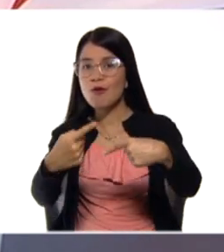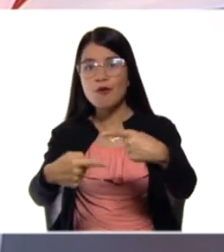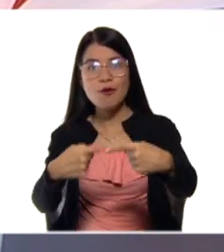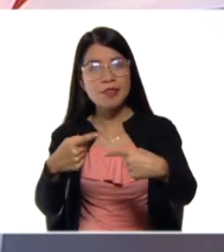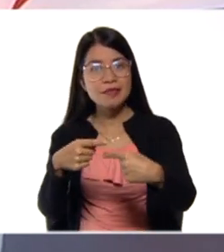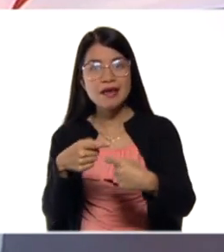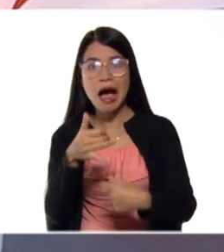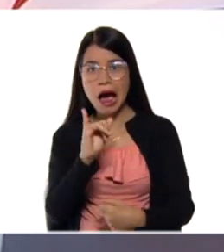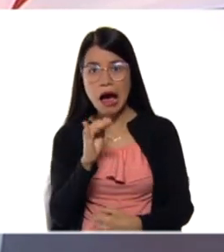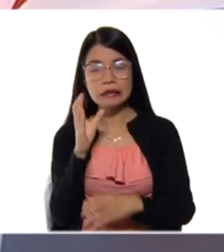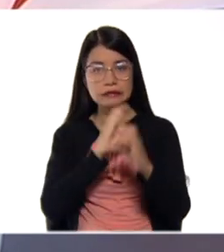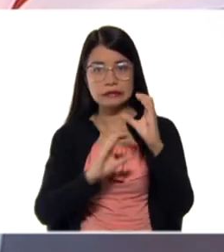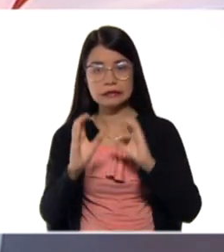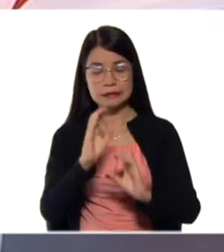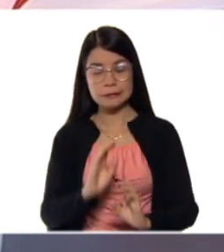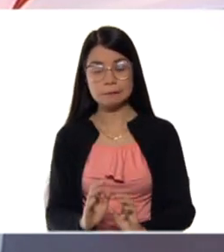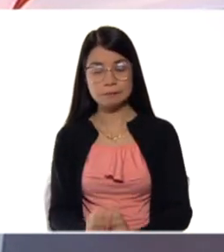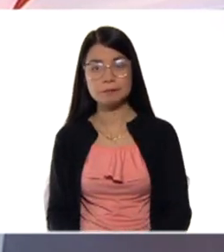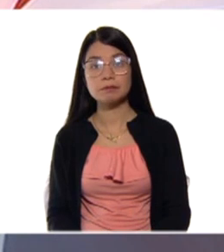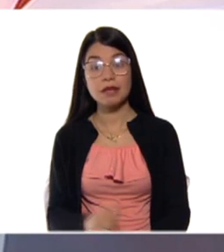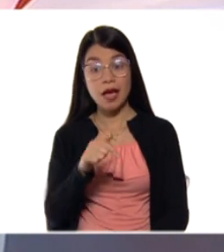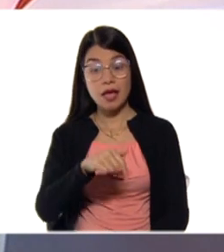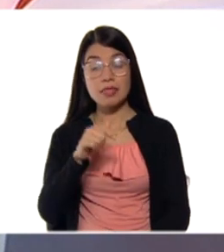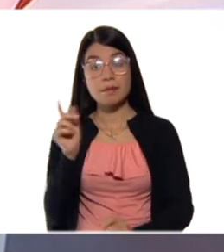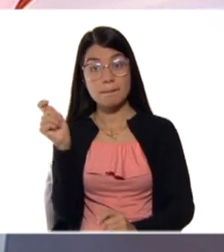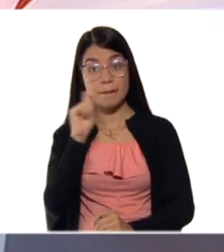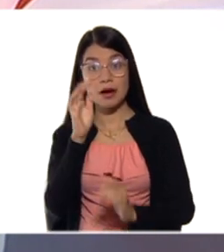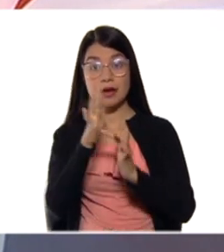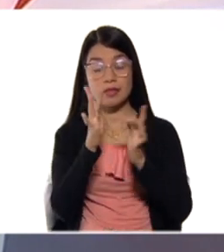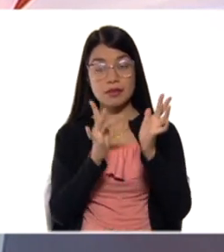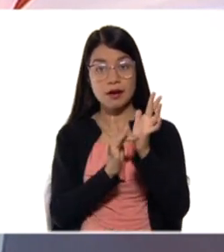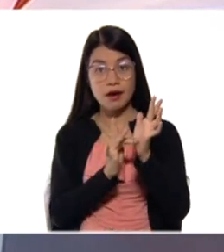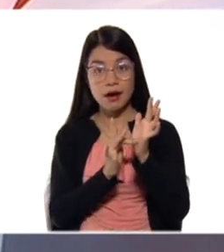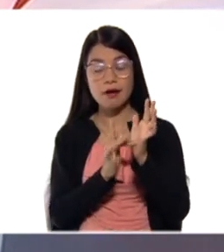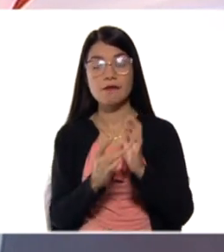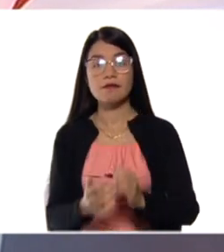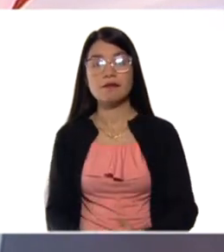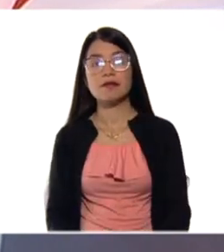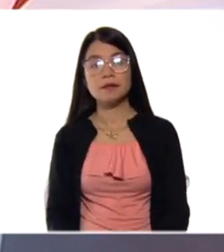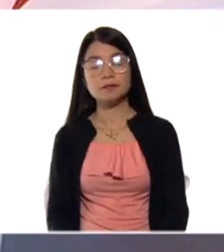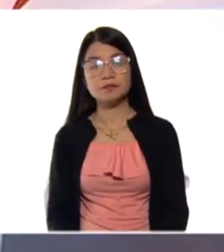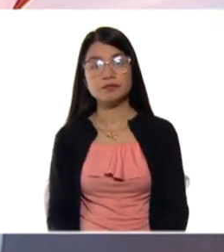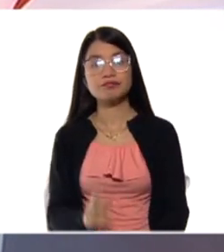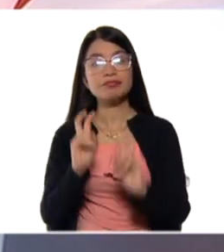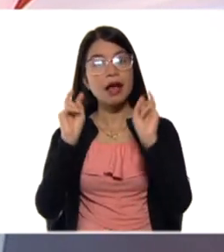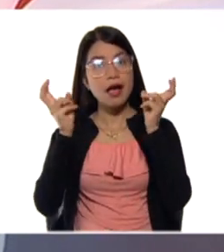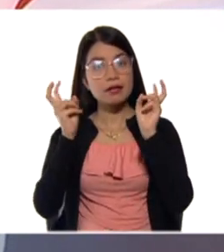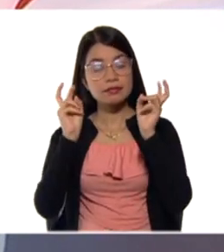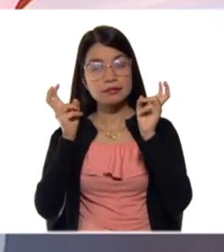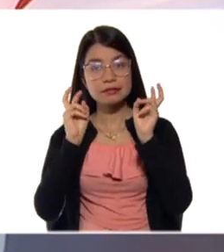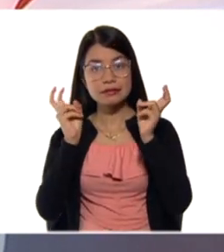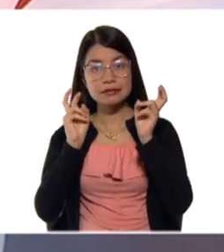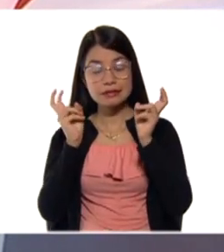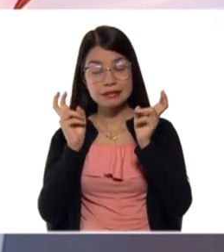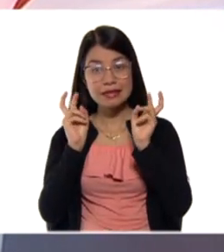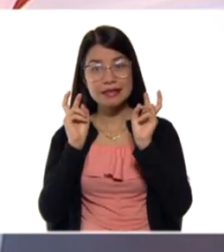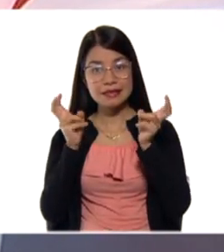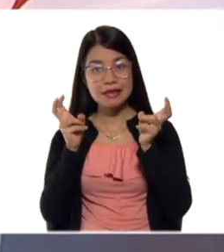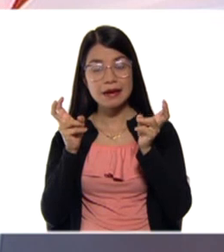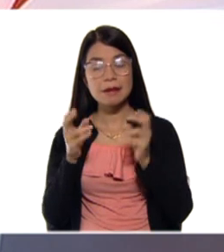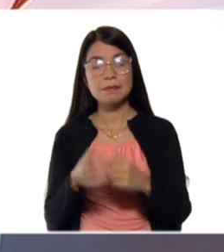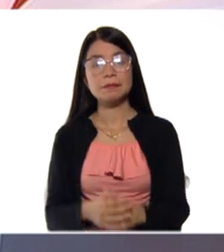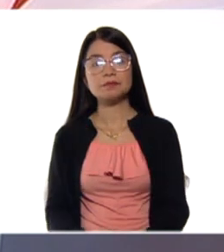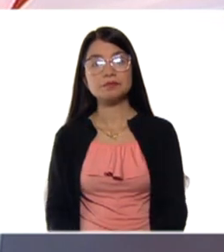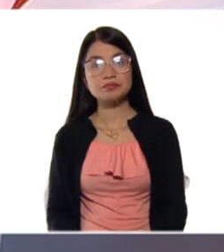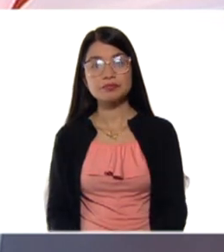No sin antes decirles que en este mes de abril vamos a estar tocando acerca de temas, el tema generador, es